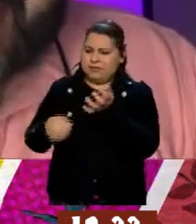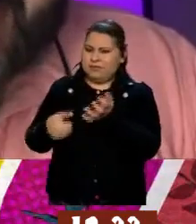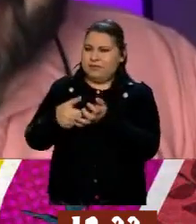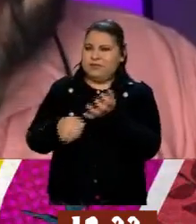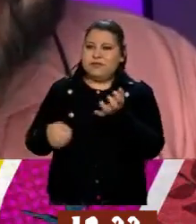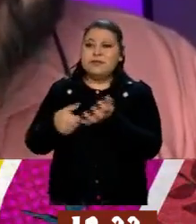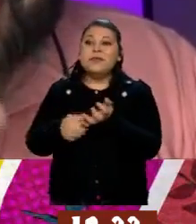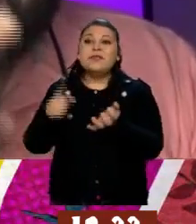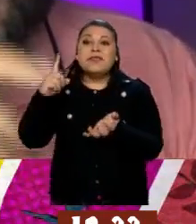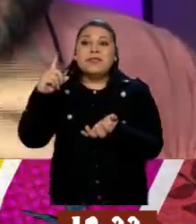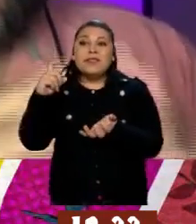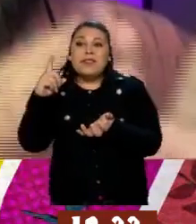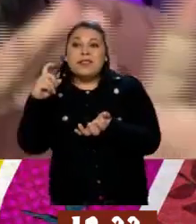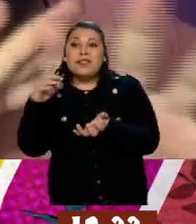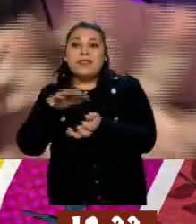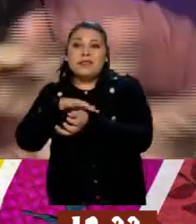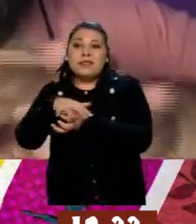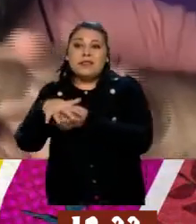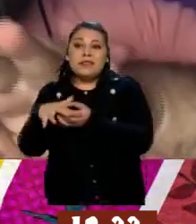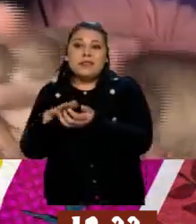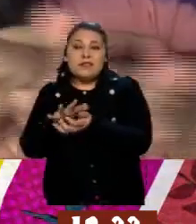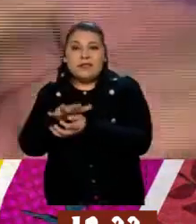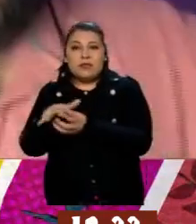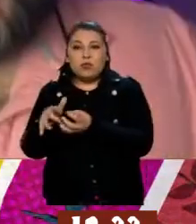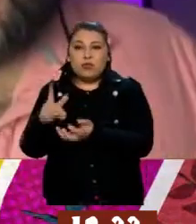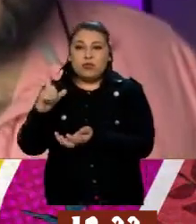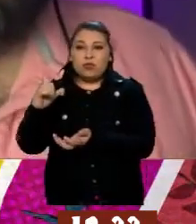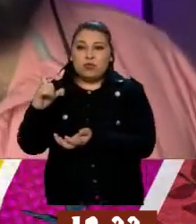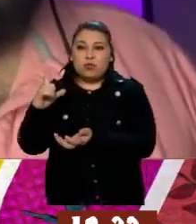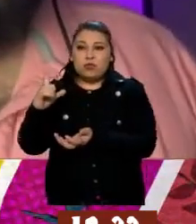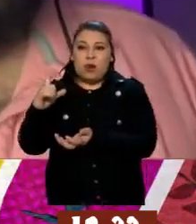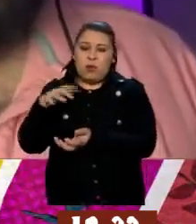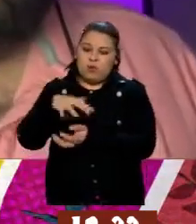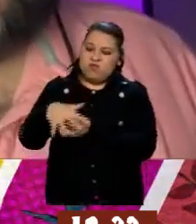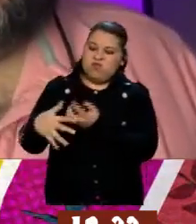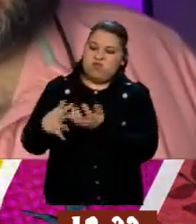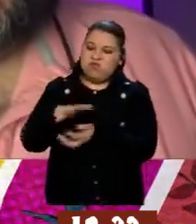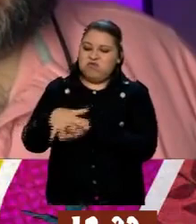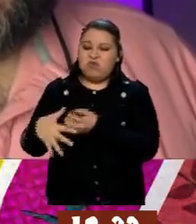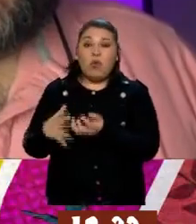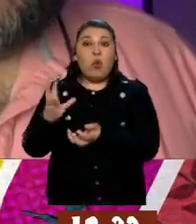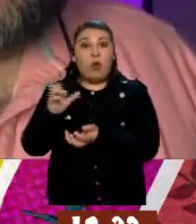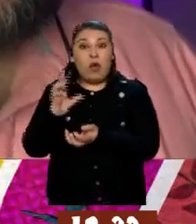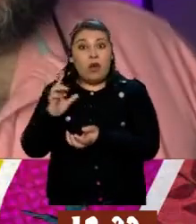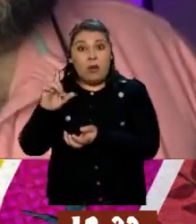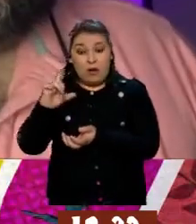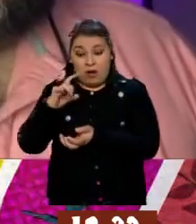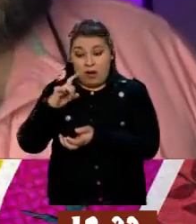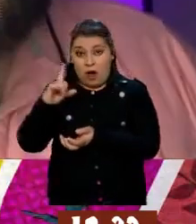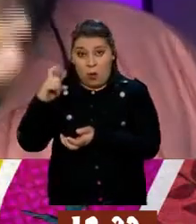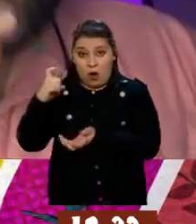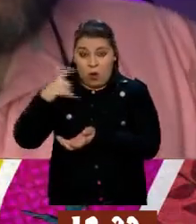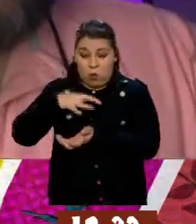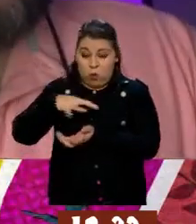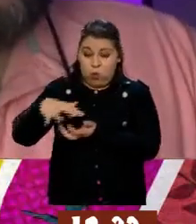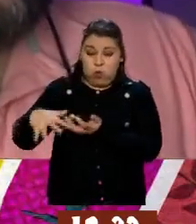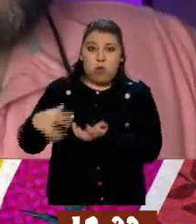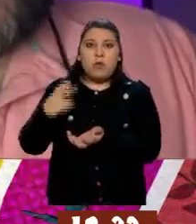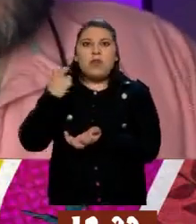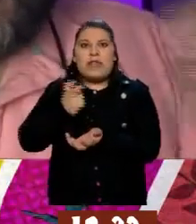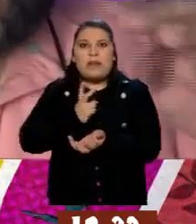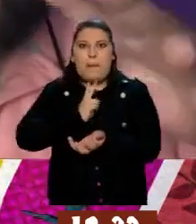hay artículos científicos que demuestran que lo único que hacemos es esparcir las bacterias por toda nuestra cocina. ¡Ándale! Como no